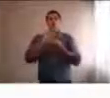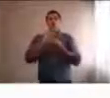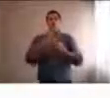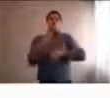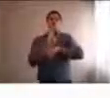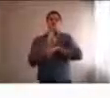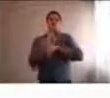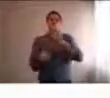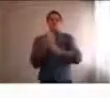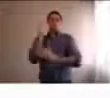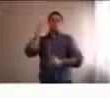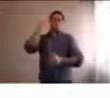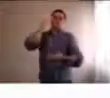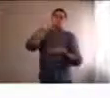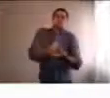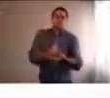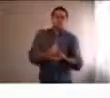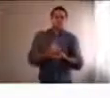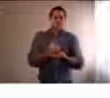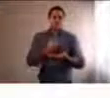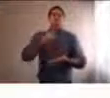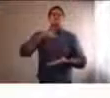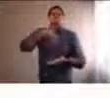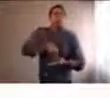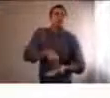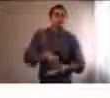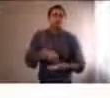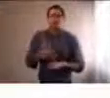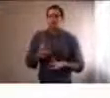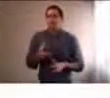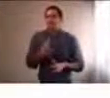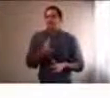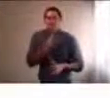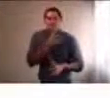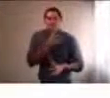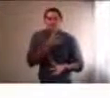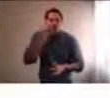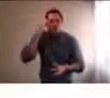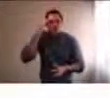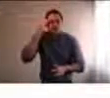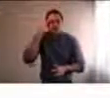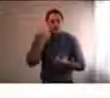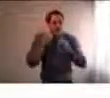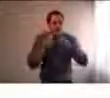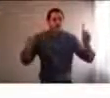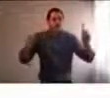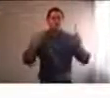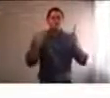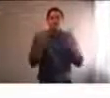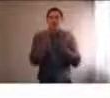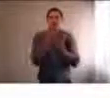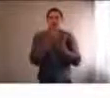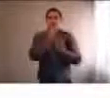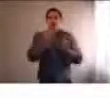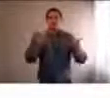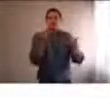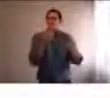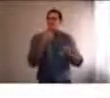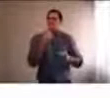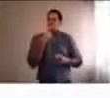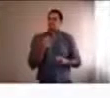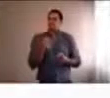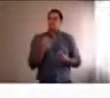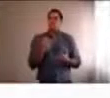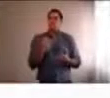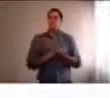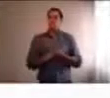chiquititos el impacto que tiene esto, ¿no? Con Jime hablamos, Jime tiene una hija que está en primer grado, Emi,